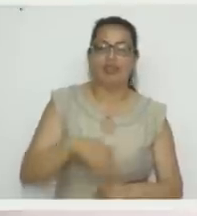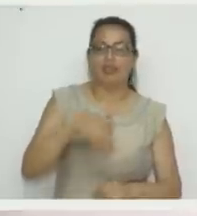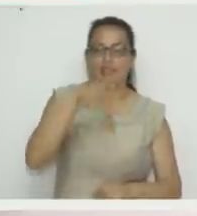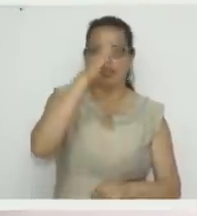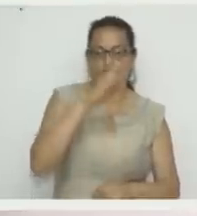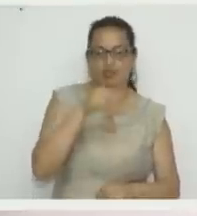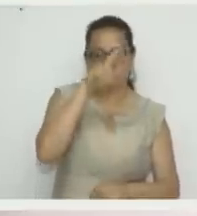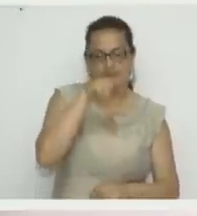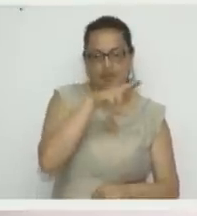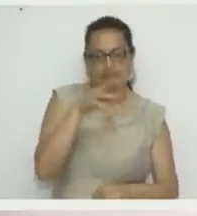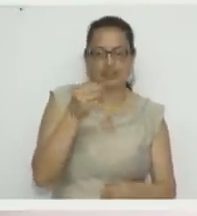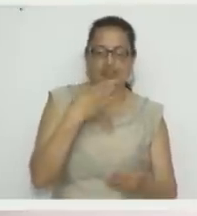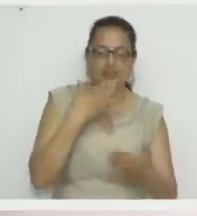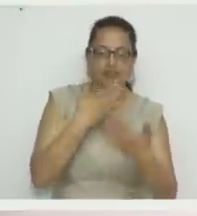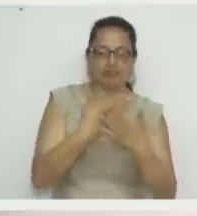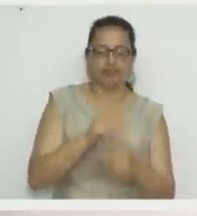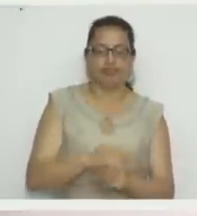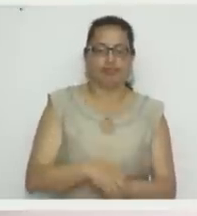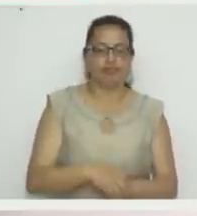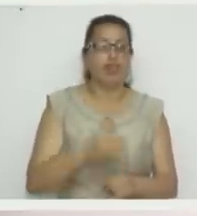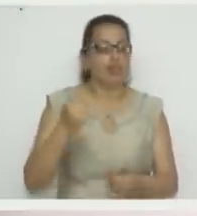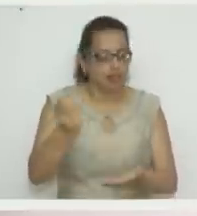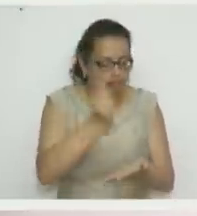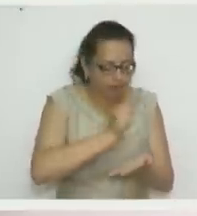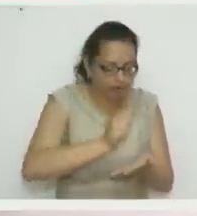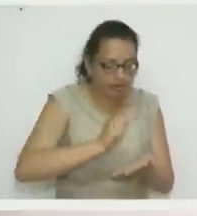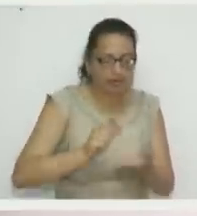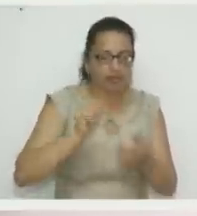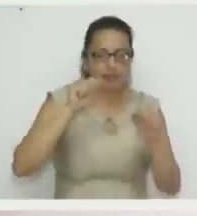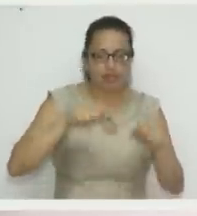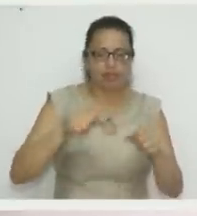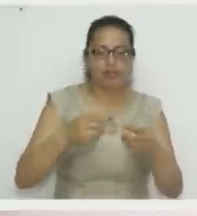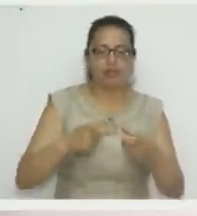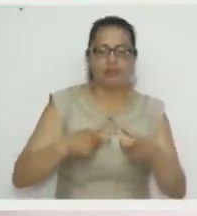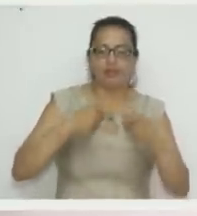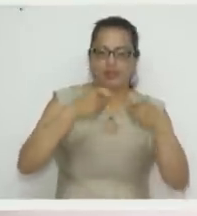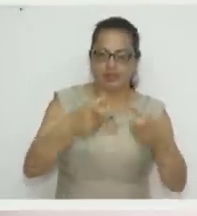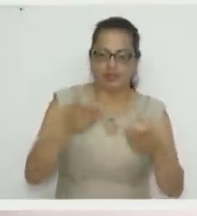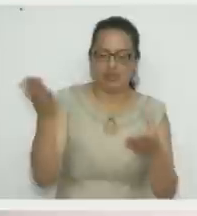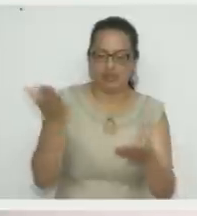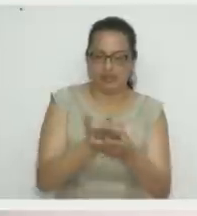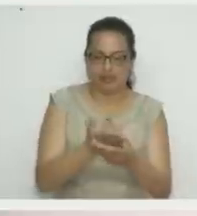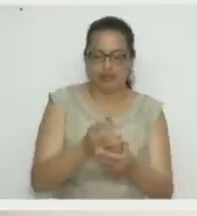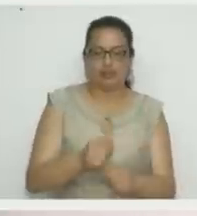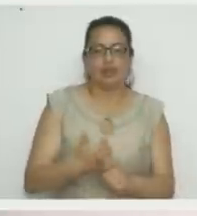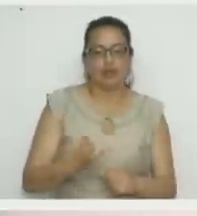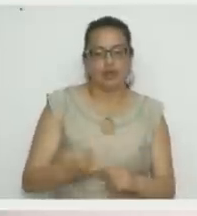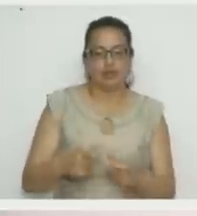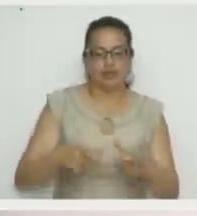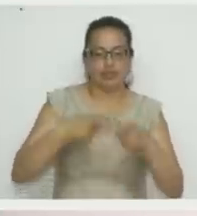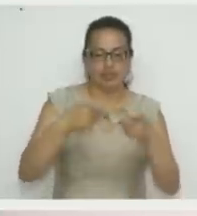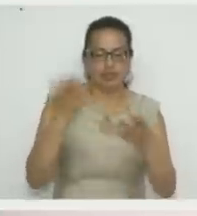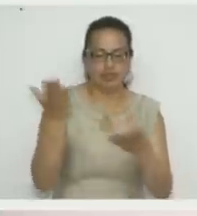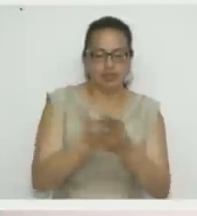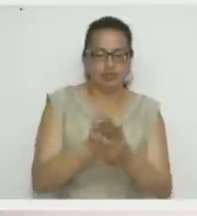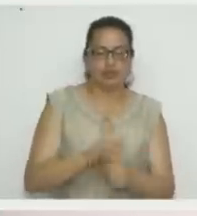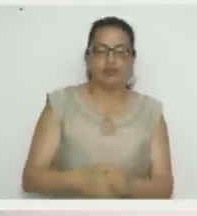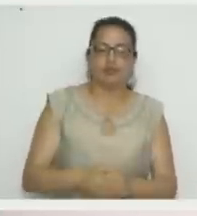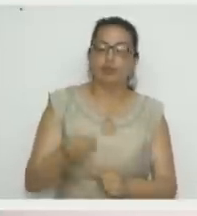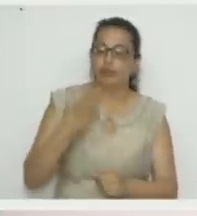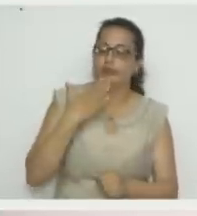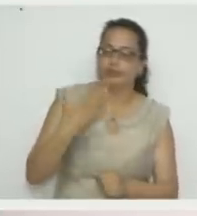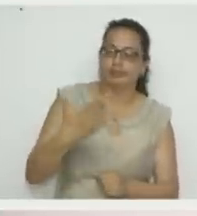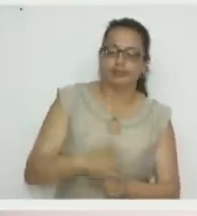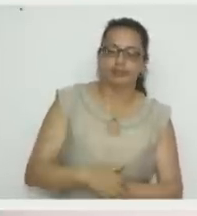Amén. Bueno, queda inscrita para que participe por el sobre, ¿no? Hoy vamos a entregar un sobrecito el día de hoy y